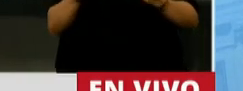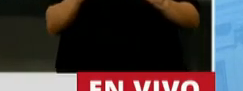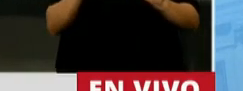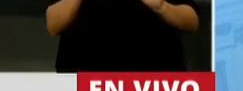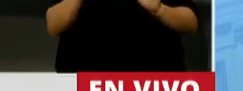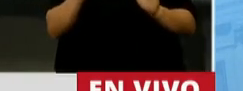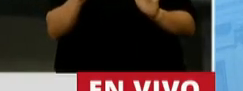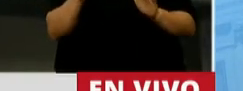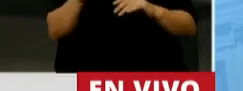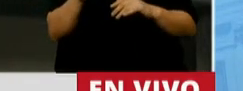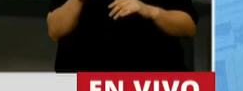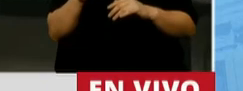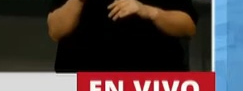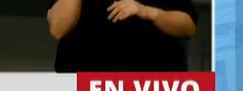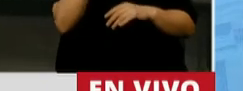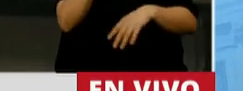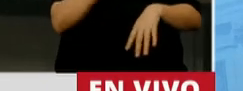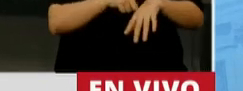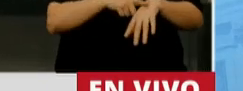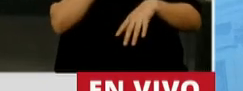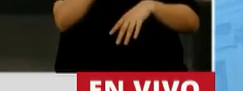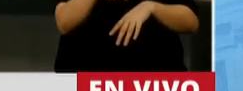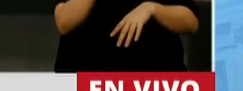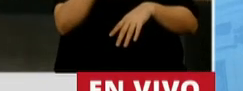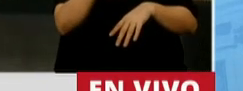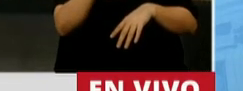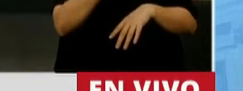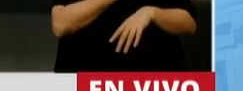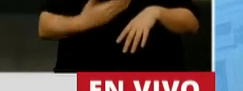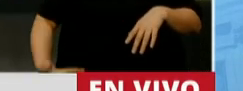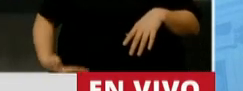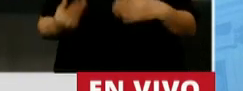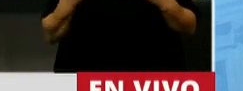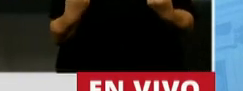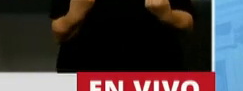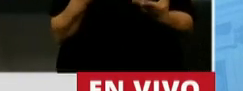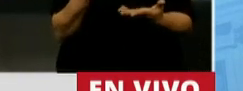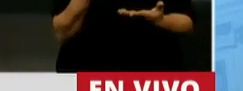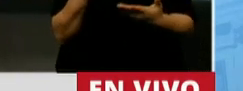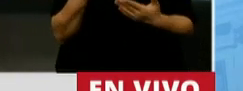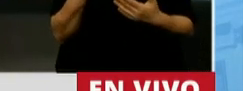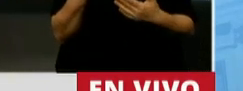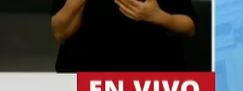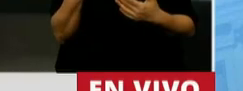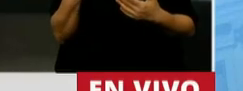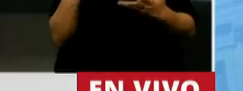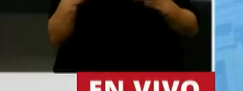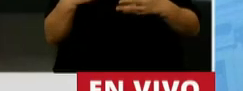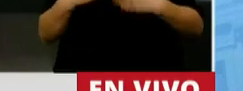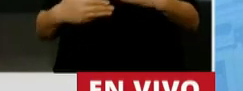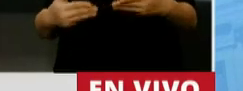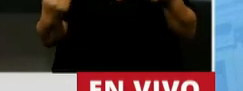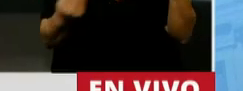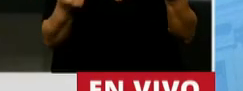Y esa transición, presidente, ¿de dónde es y hacia dónde es? Esa